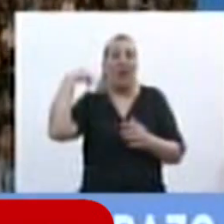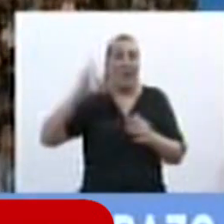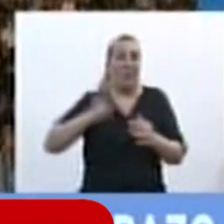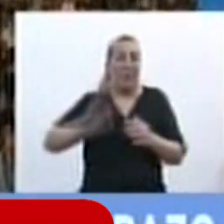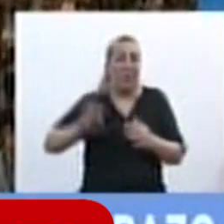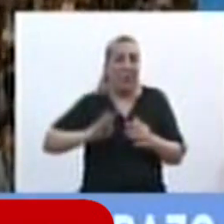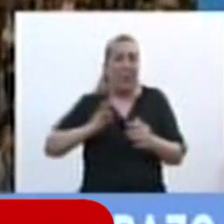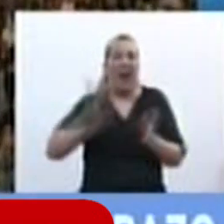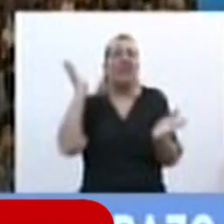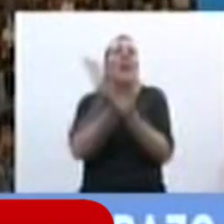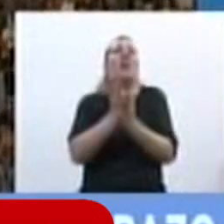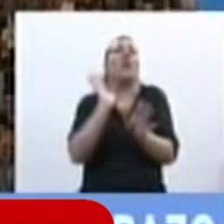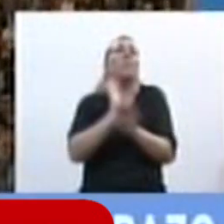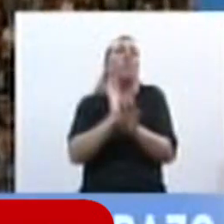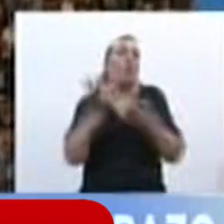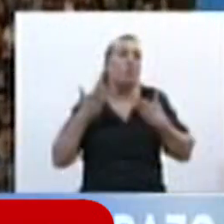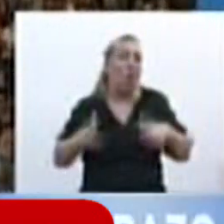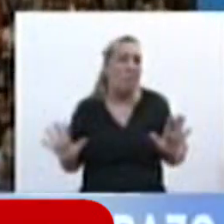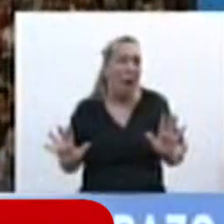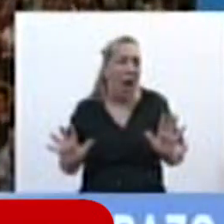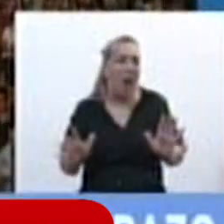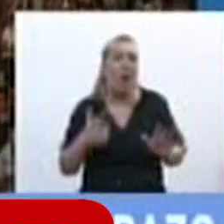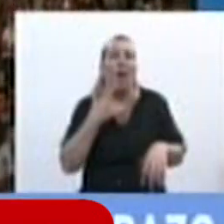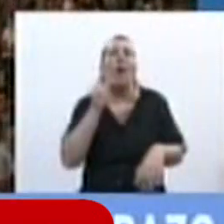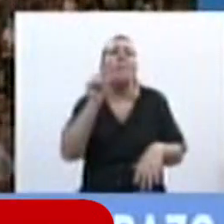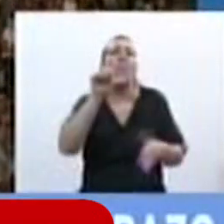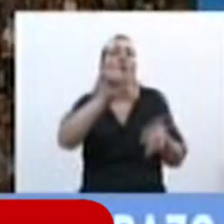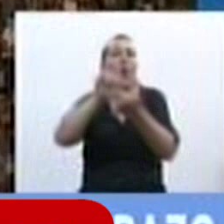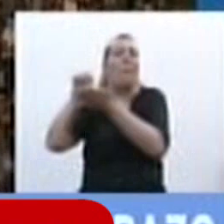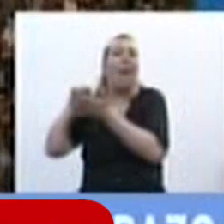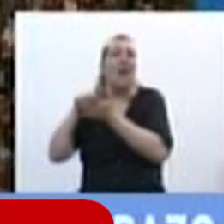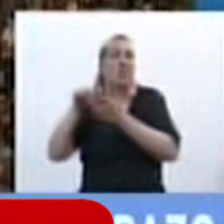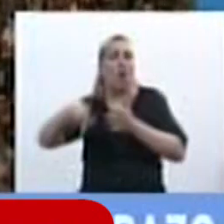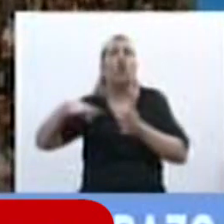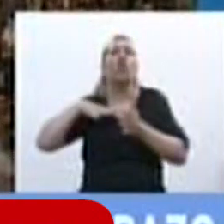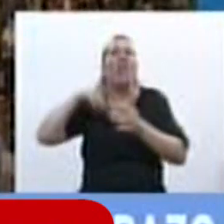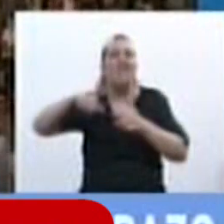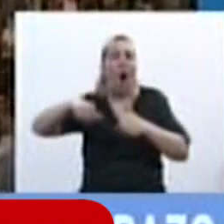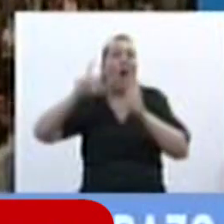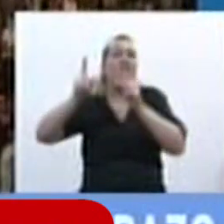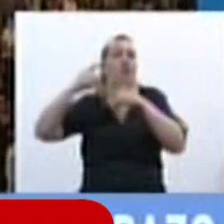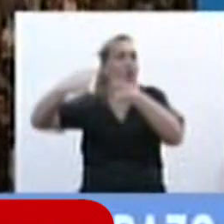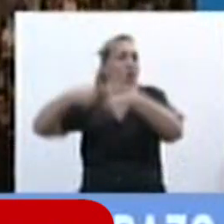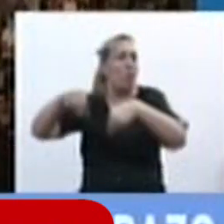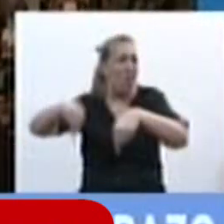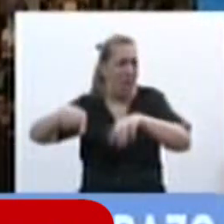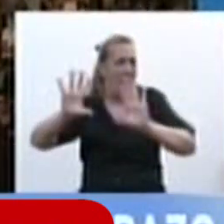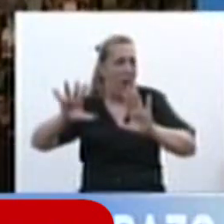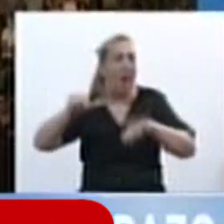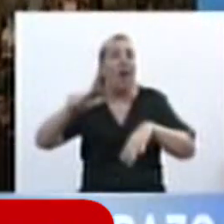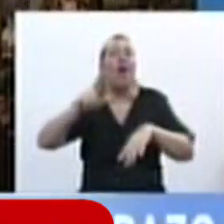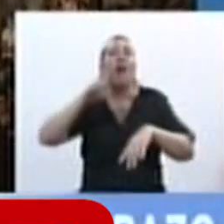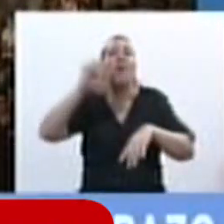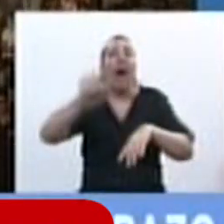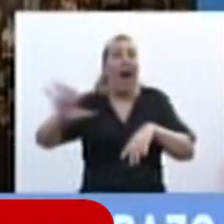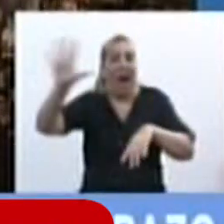castigo normalizado, son pocos los países que en la actualidad la siguen ejerciendo. Y el movimiento general del occidente es hacia su